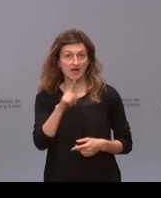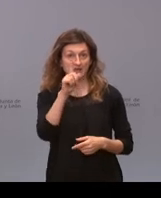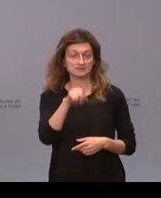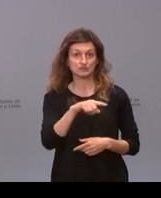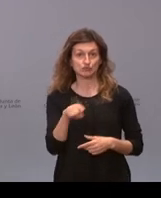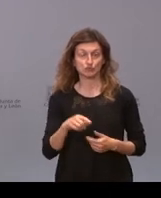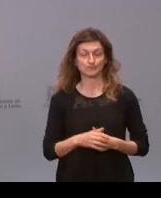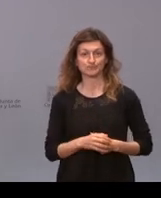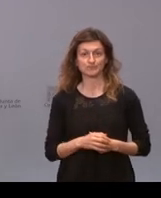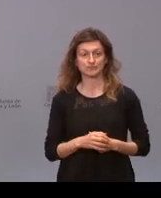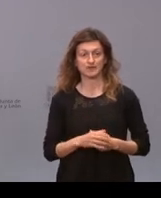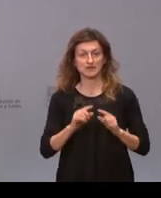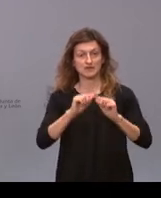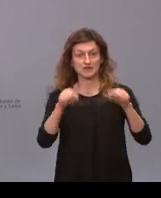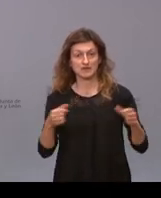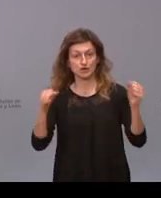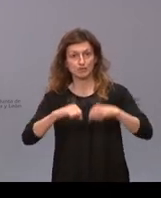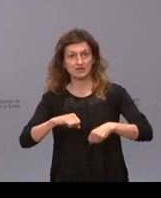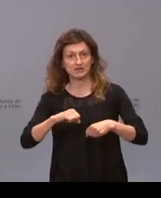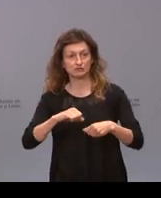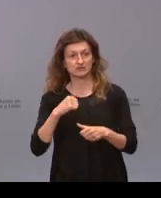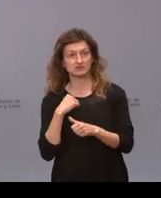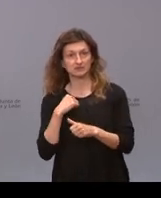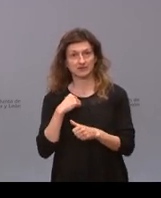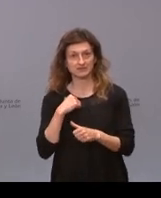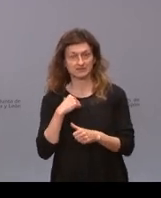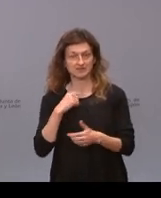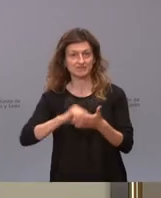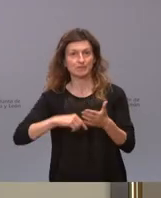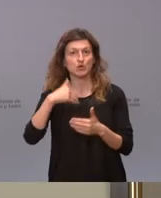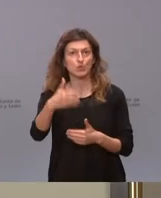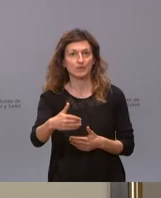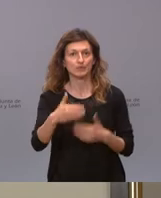lo del convenio del museo de Semana Santa perdón por tanta pregunta muchas gracias